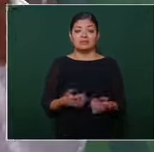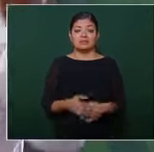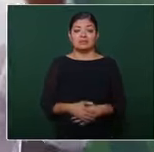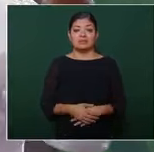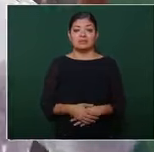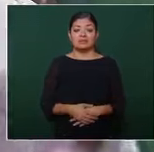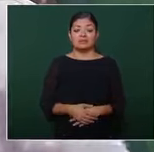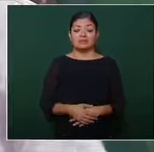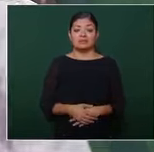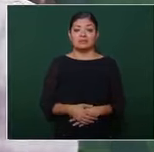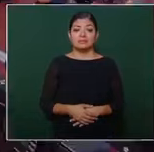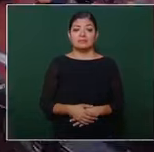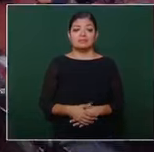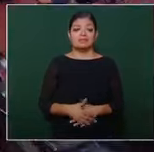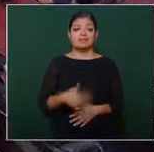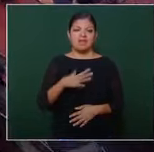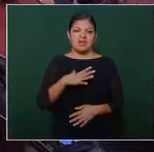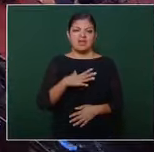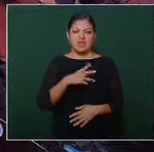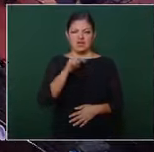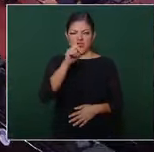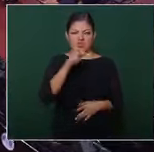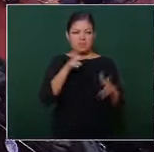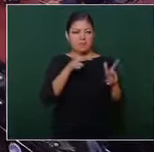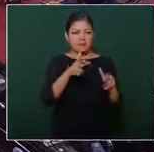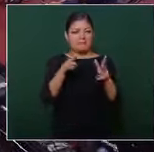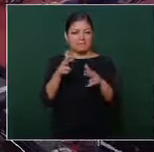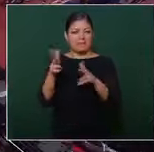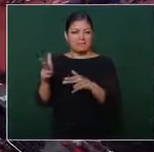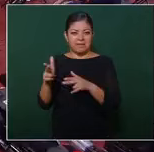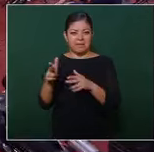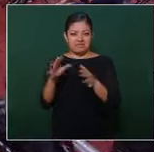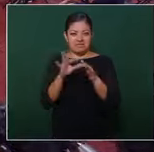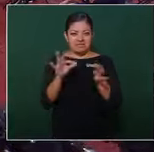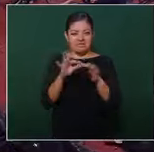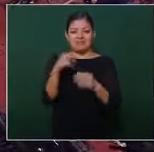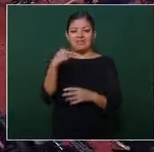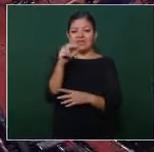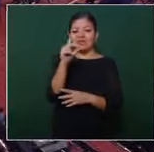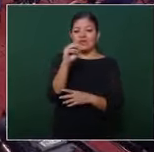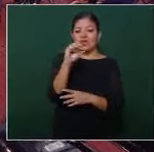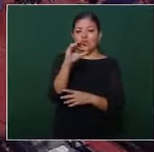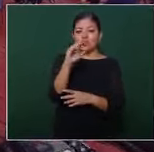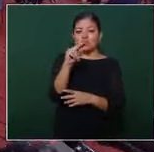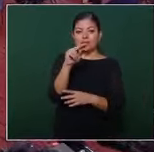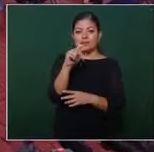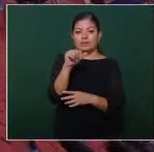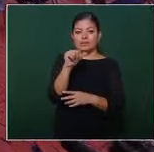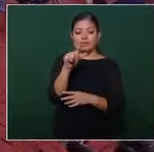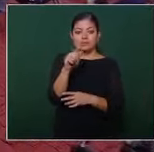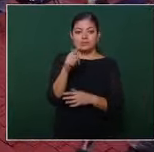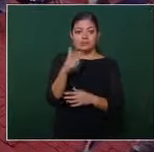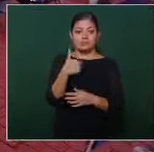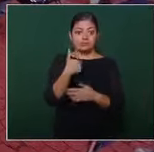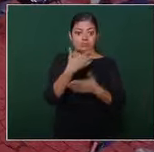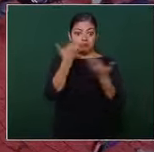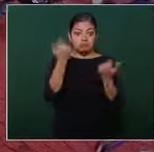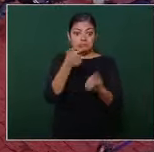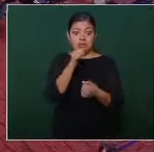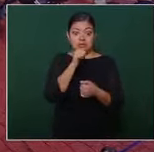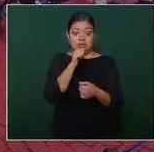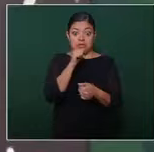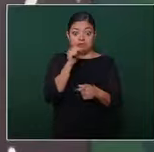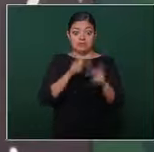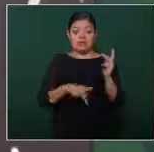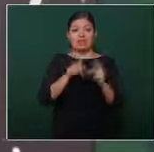hay un documental no sé si lo terminaron pero una